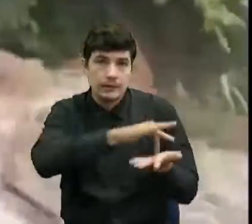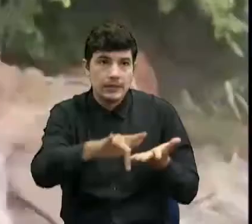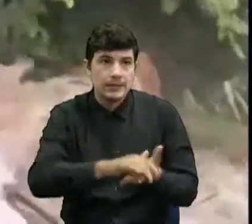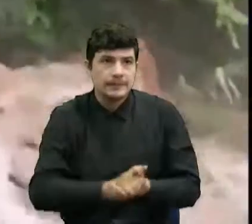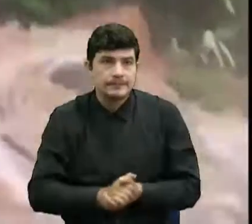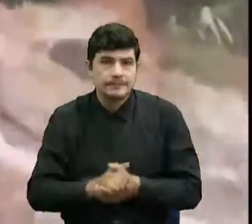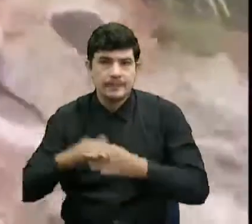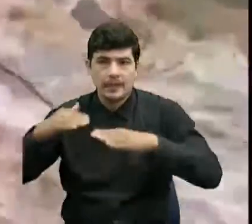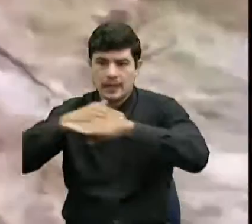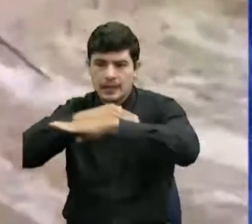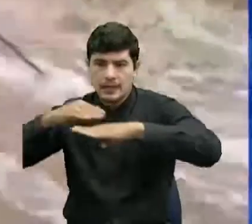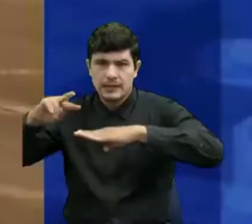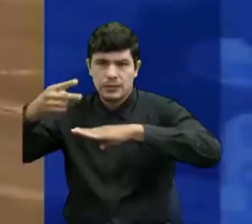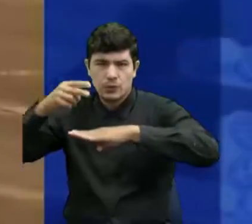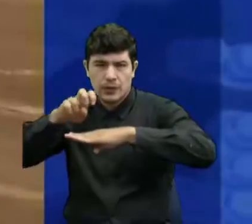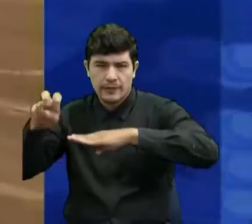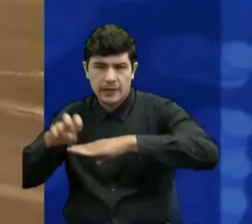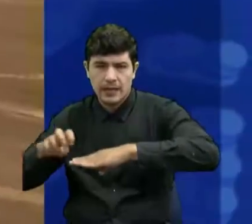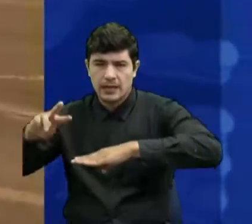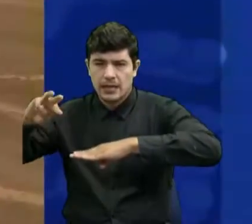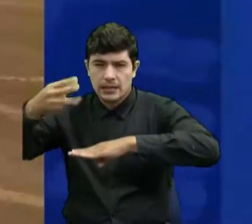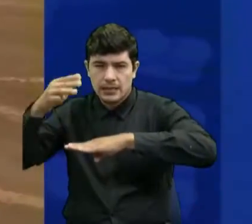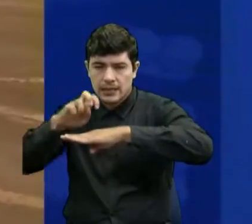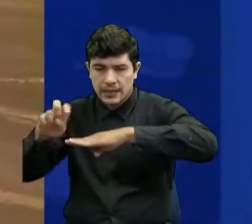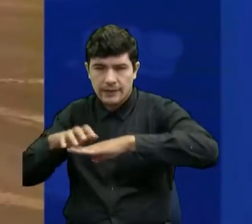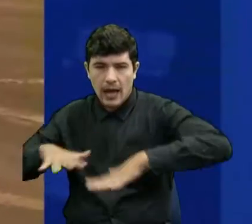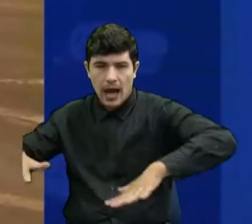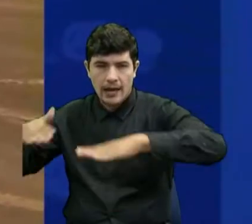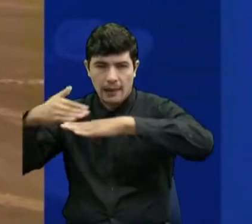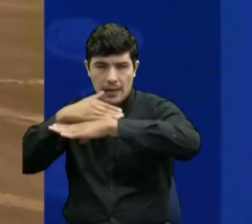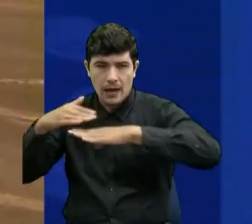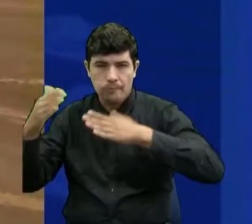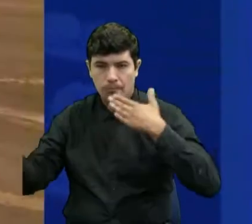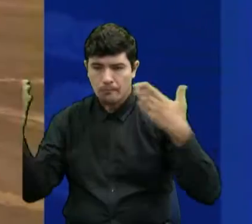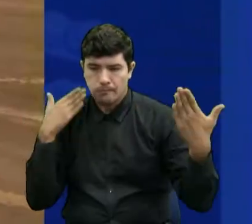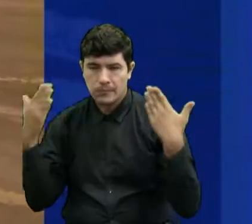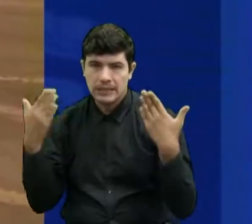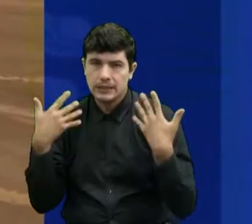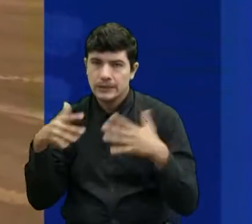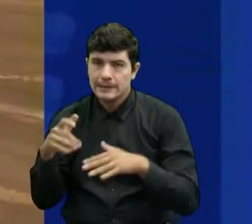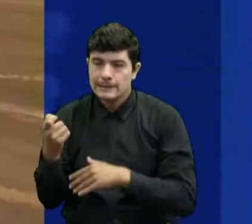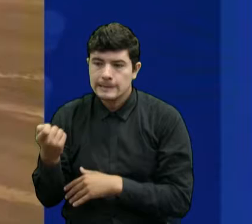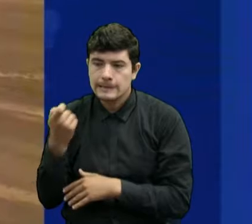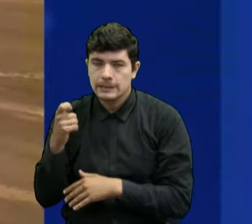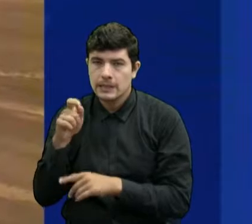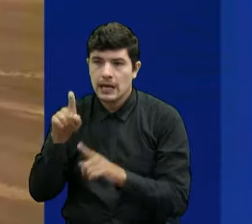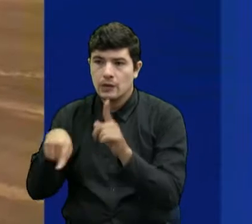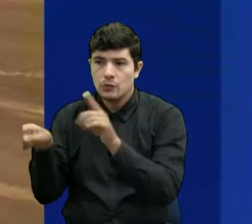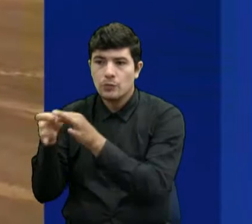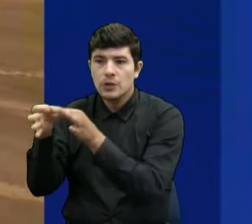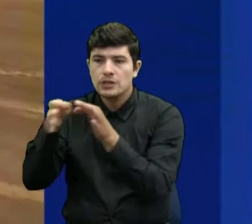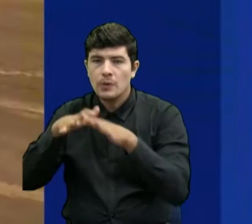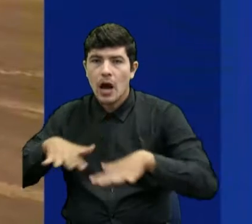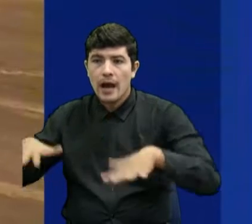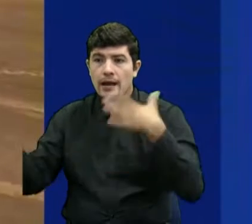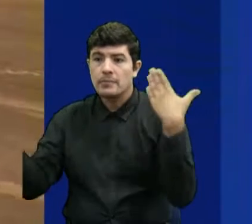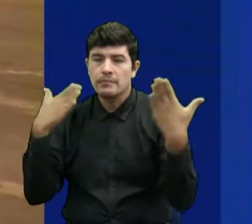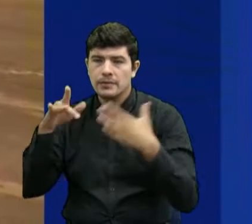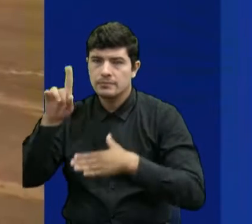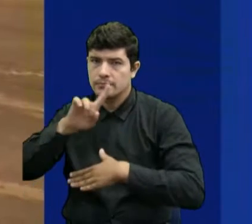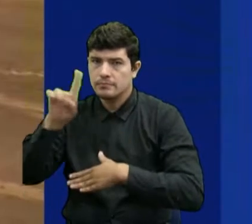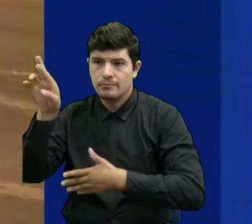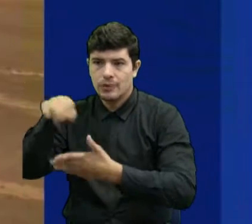terciarias de municipios como Pinchote, Barichara y Charalá, ha sido necesaria la restricción de la movilidad debido al desbordamiento de